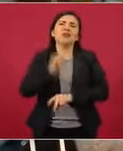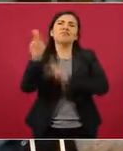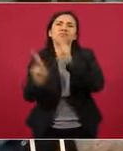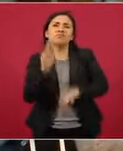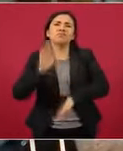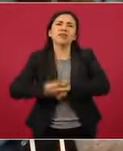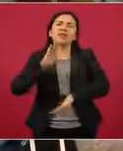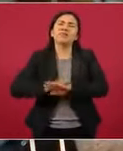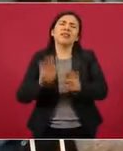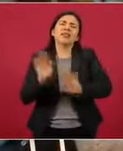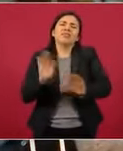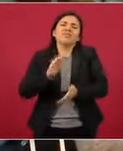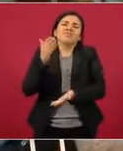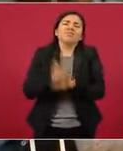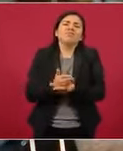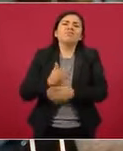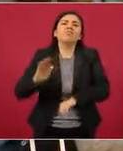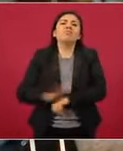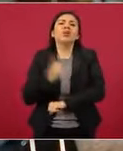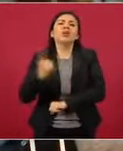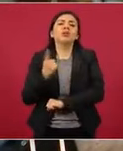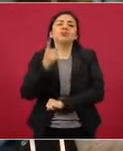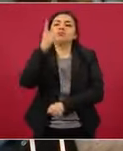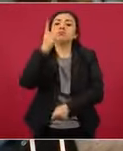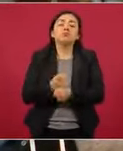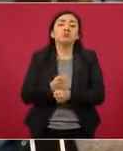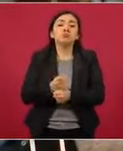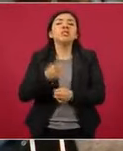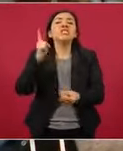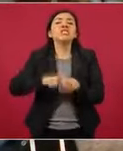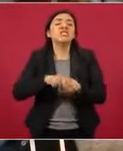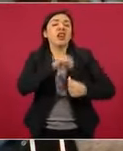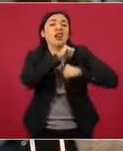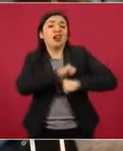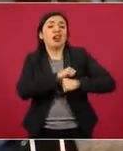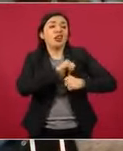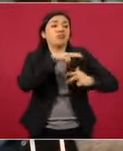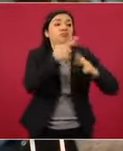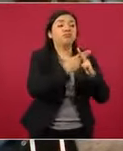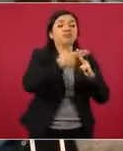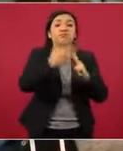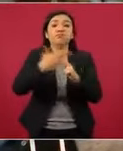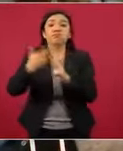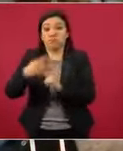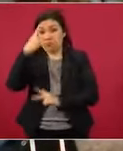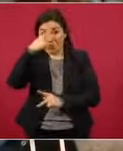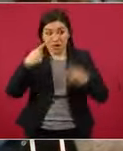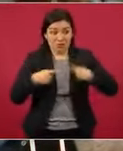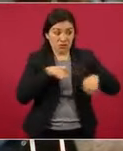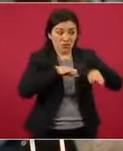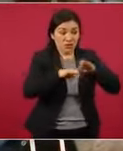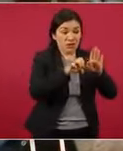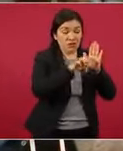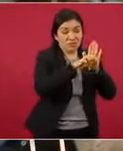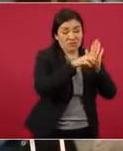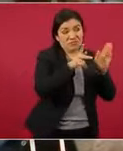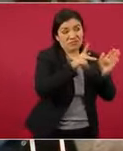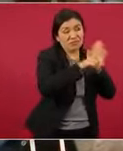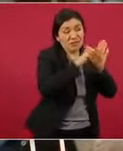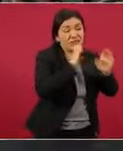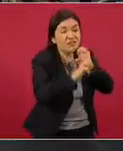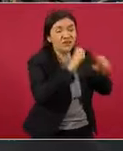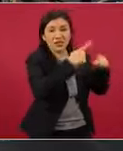de hacerle preguntas, porque los principales asesinos de nosotros son servidores